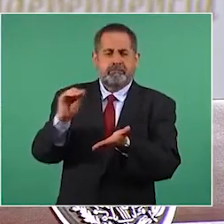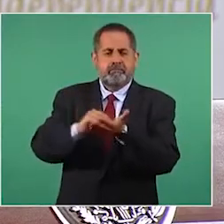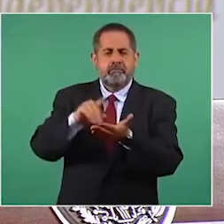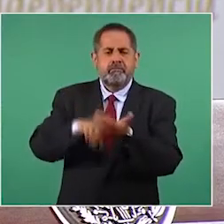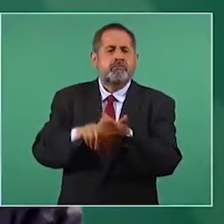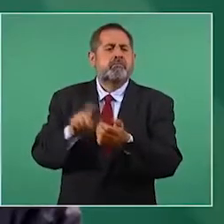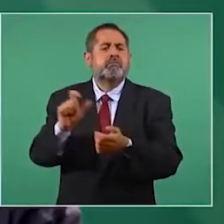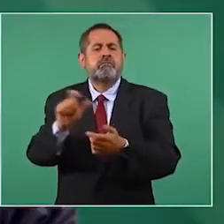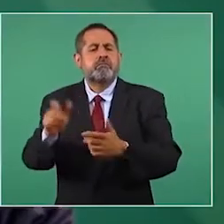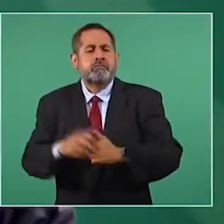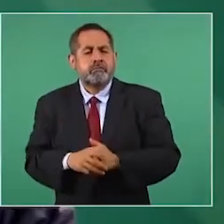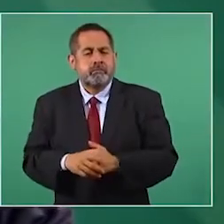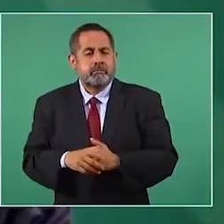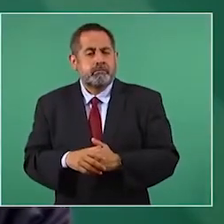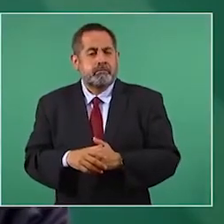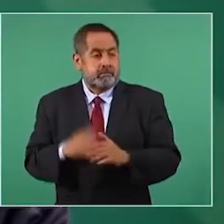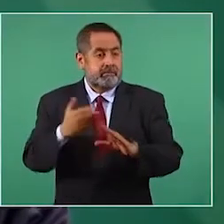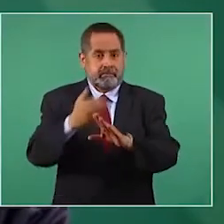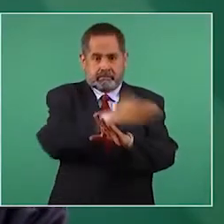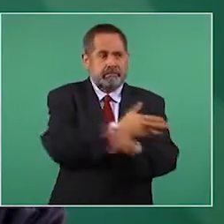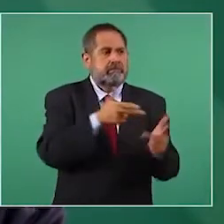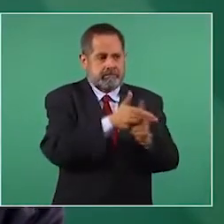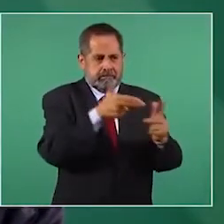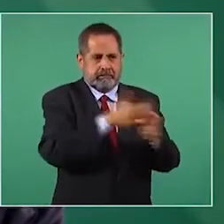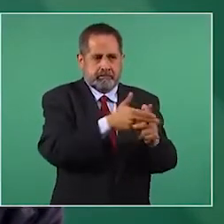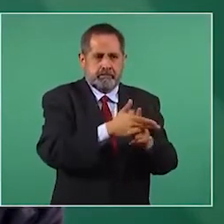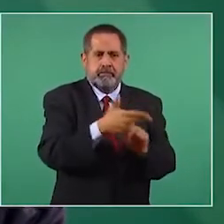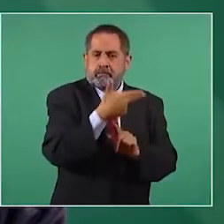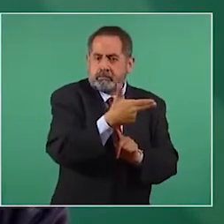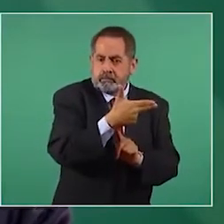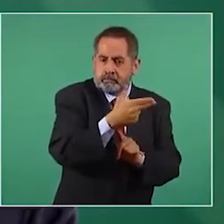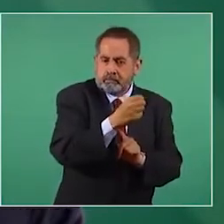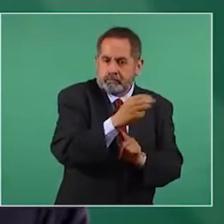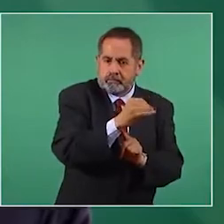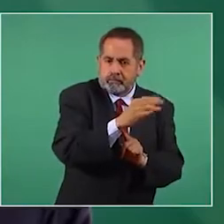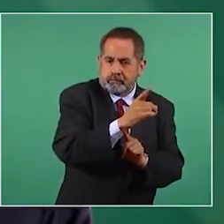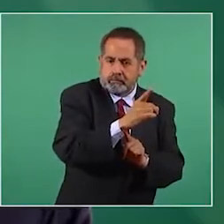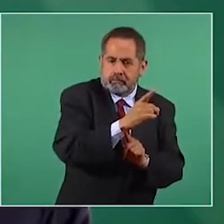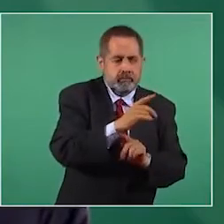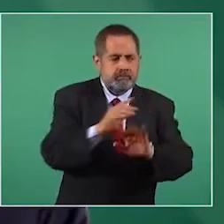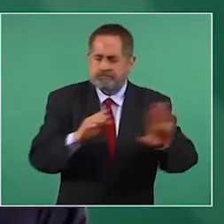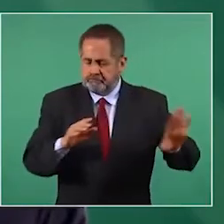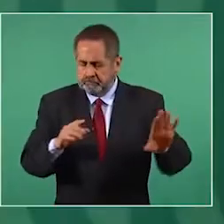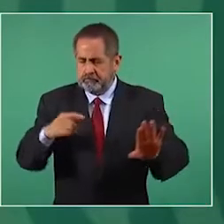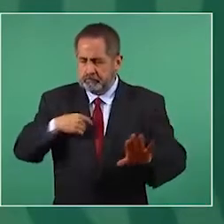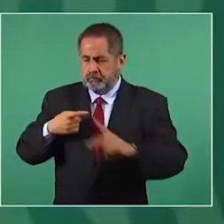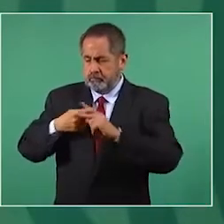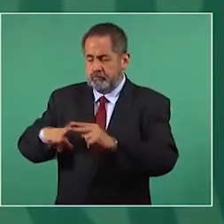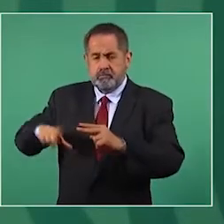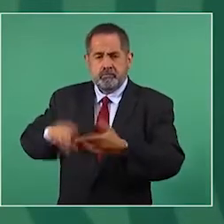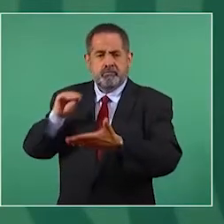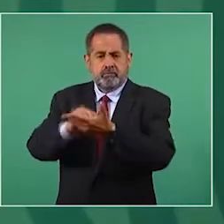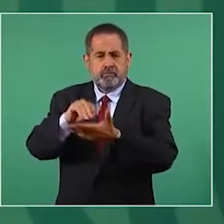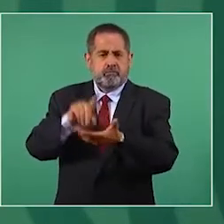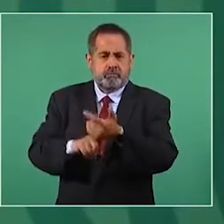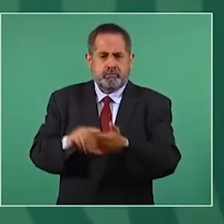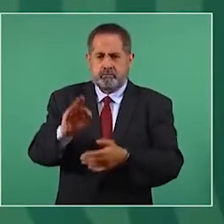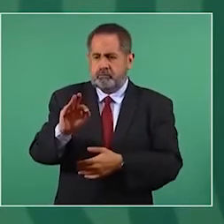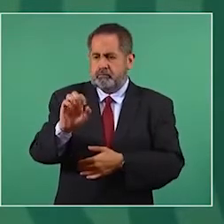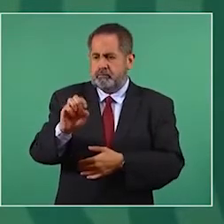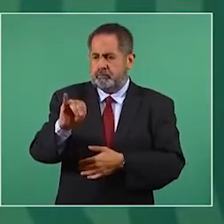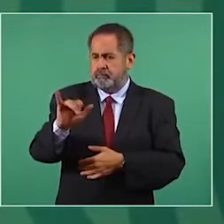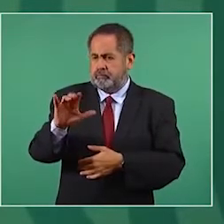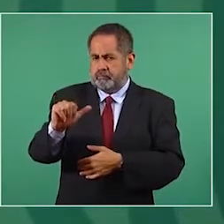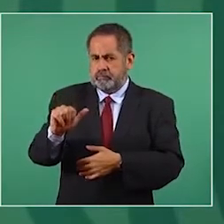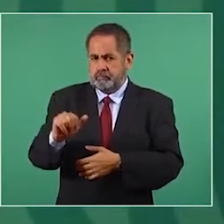los homicidios de mujeres? Cuando iniciamos nosotros el gobierno. ¿Hubo cifras antes también? Antes